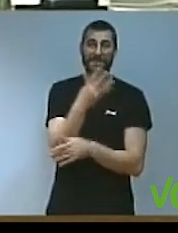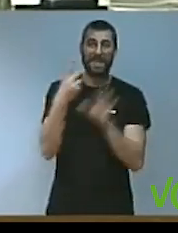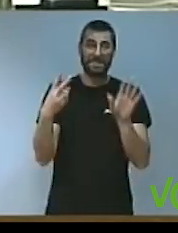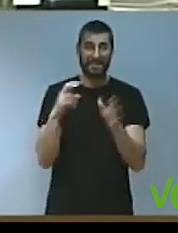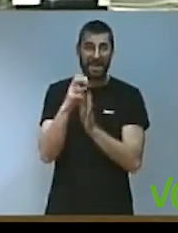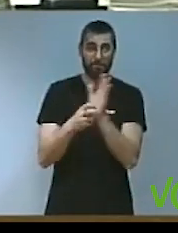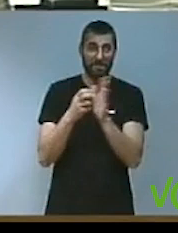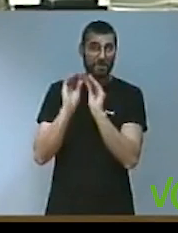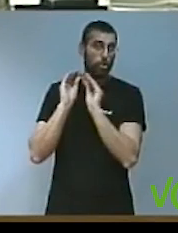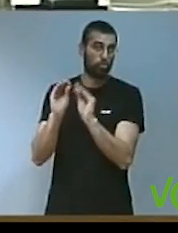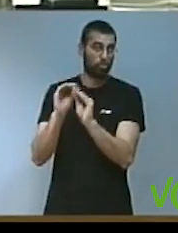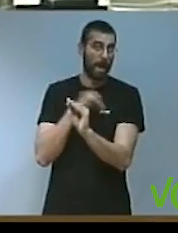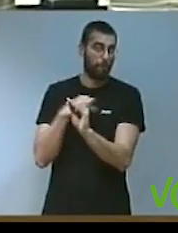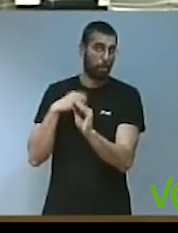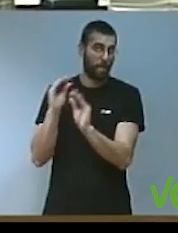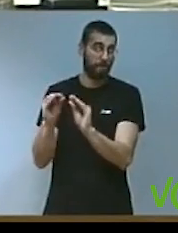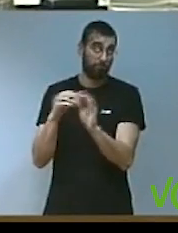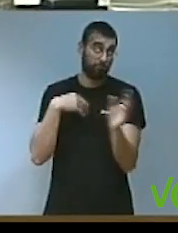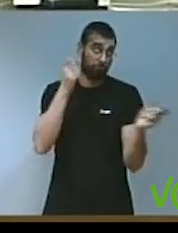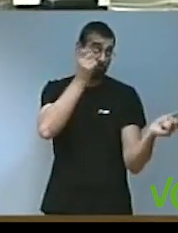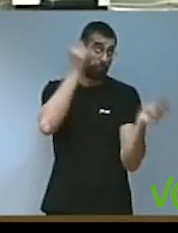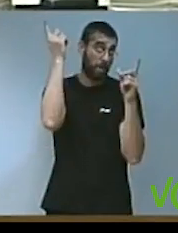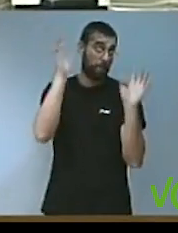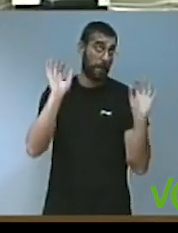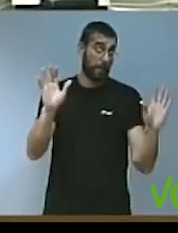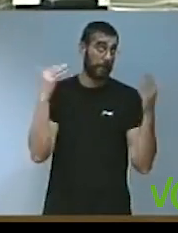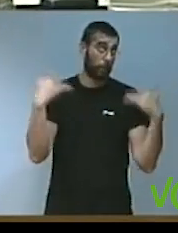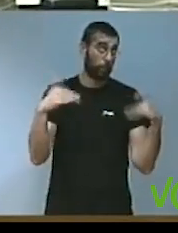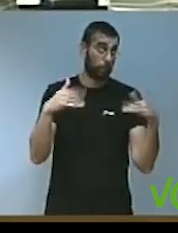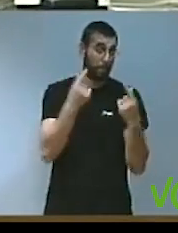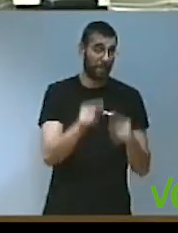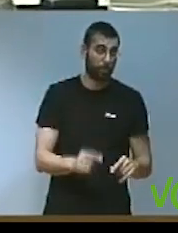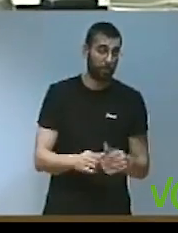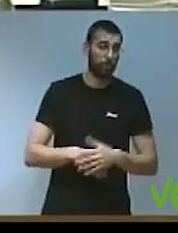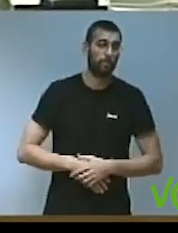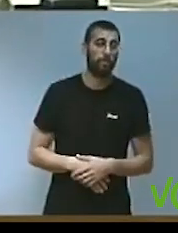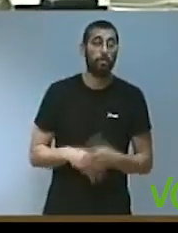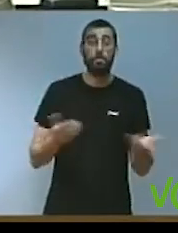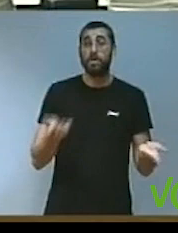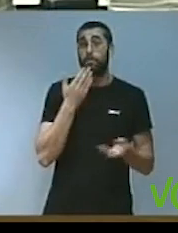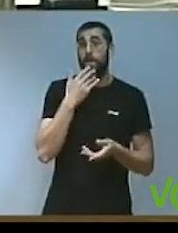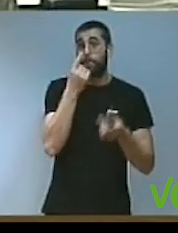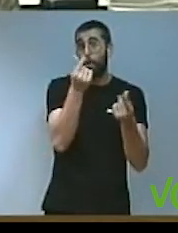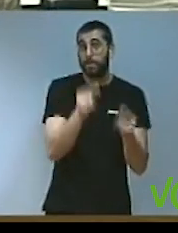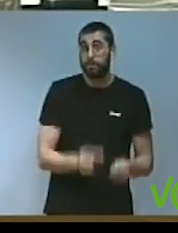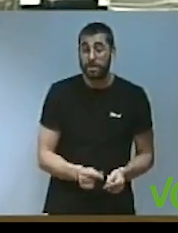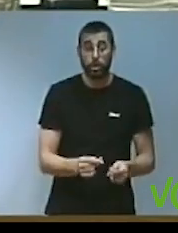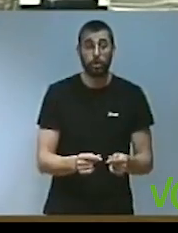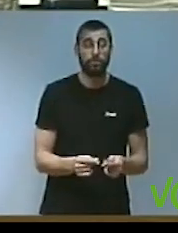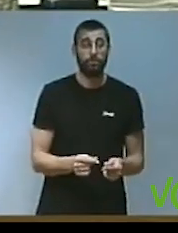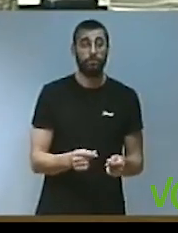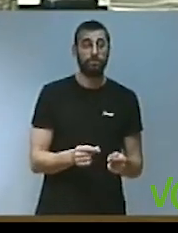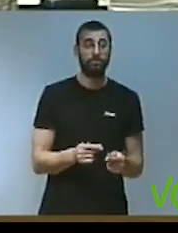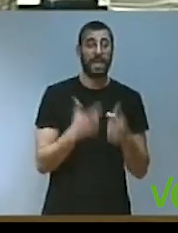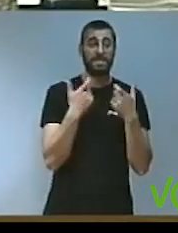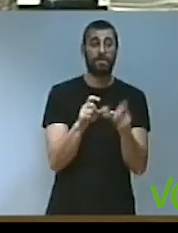presupuesto y eso que es el suyo, imagínense cómo serán estos presupuestos. Pues son, por ejemplo, unos presupuestos en los que en la sección de